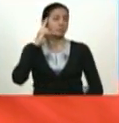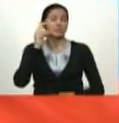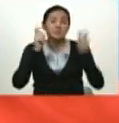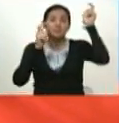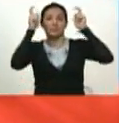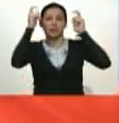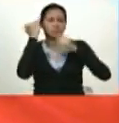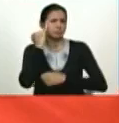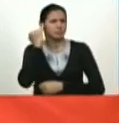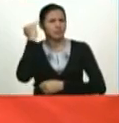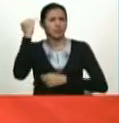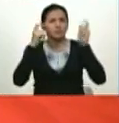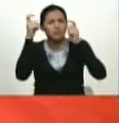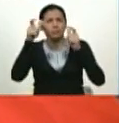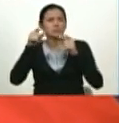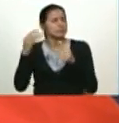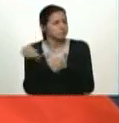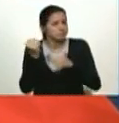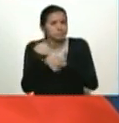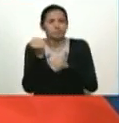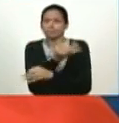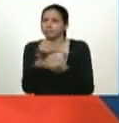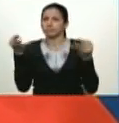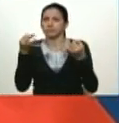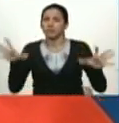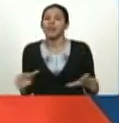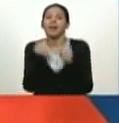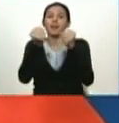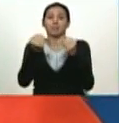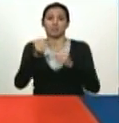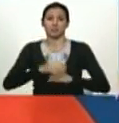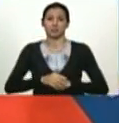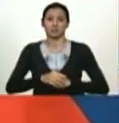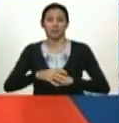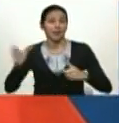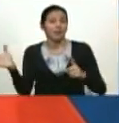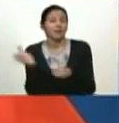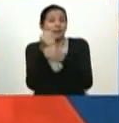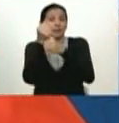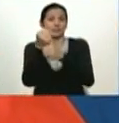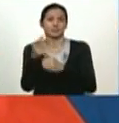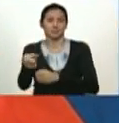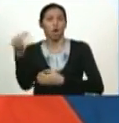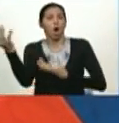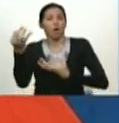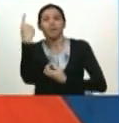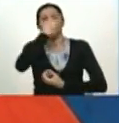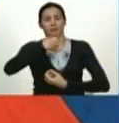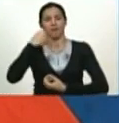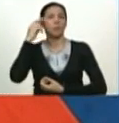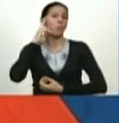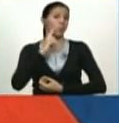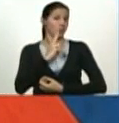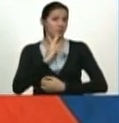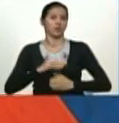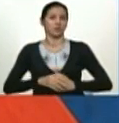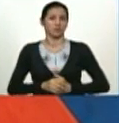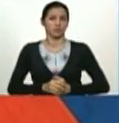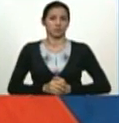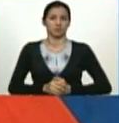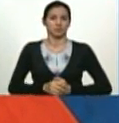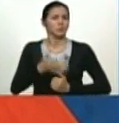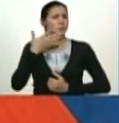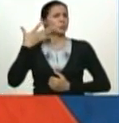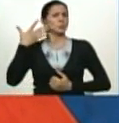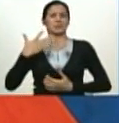labor hizo nuestro comandante de rescatar, en la investigación histórica, el rostro original de Simón Bolívar. Qué